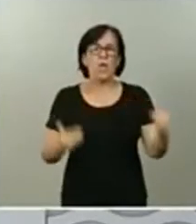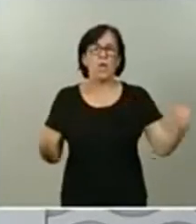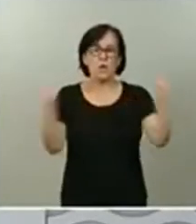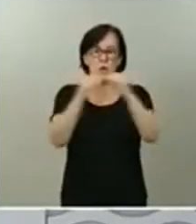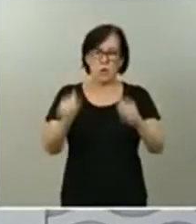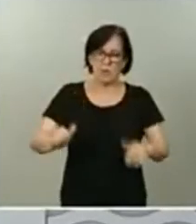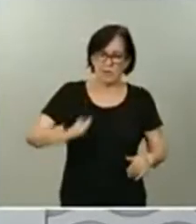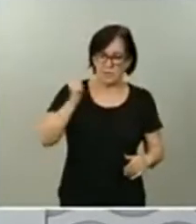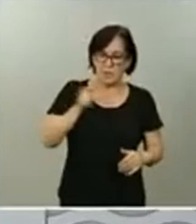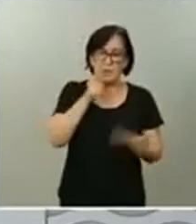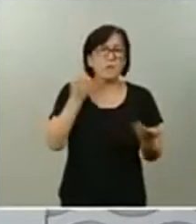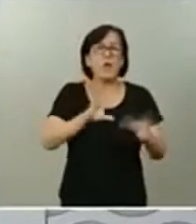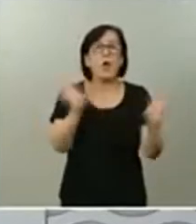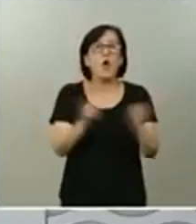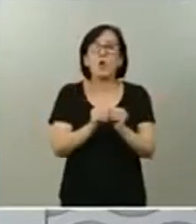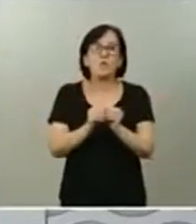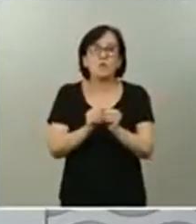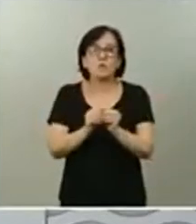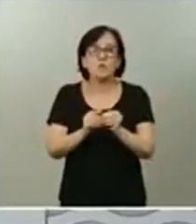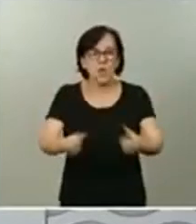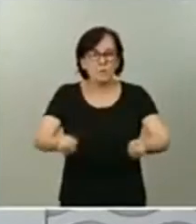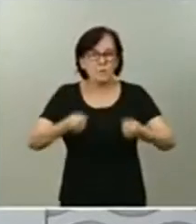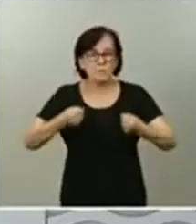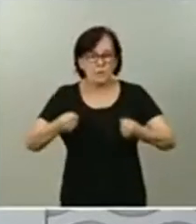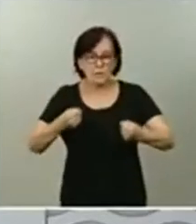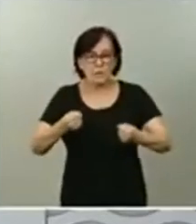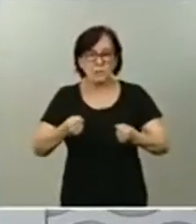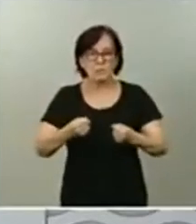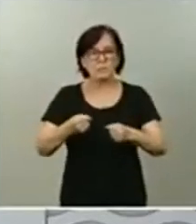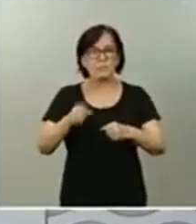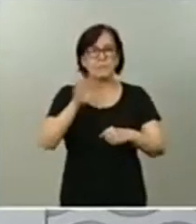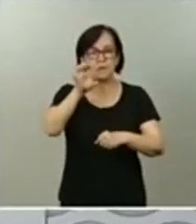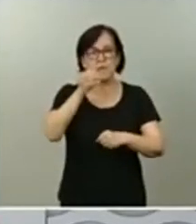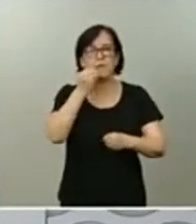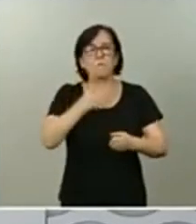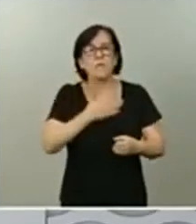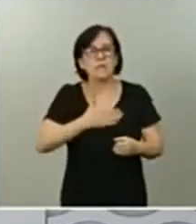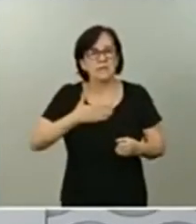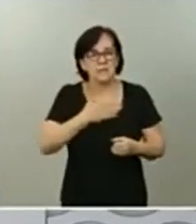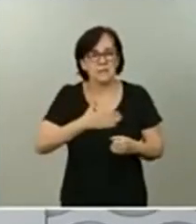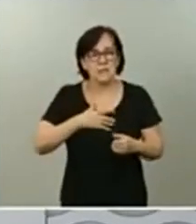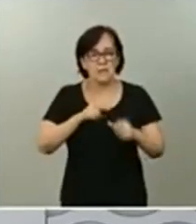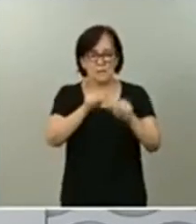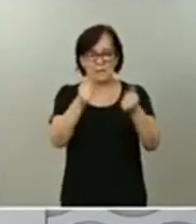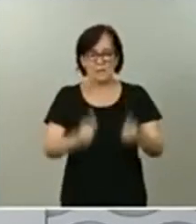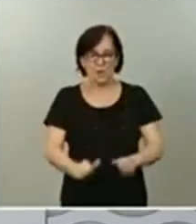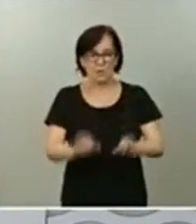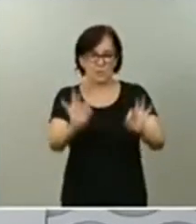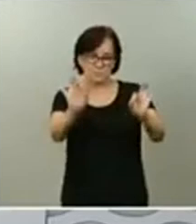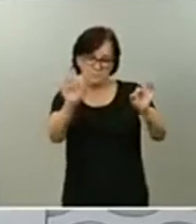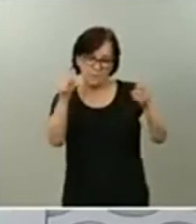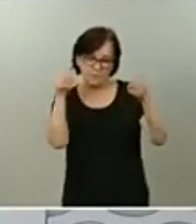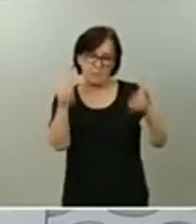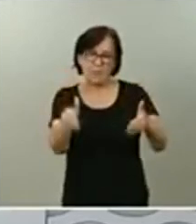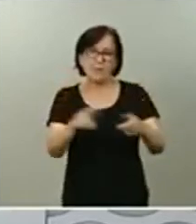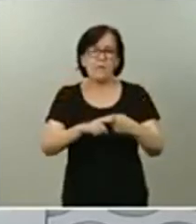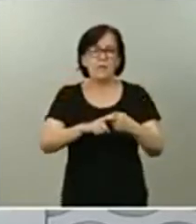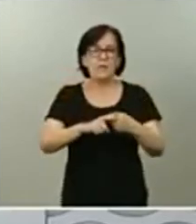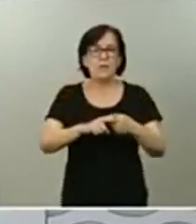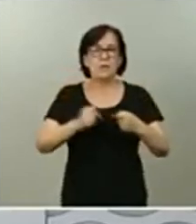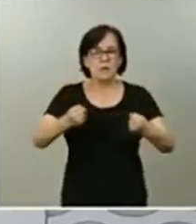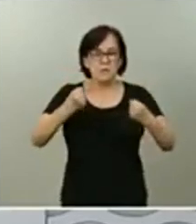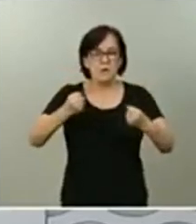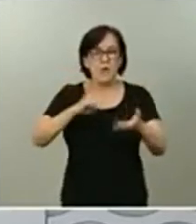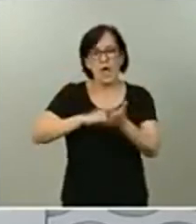definitiva, el fortalecimiento del estado del bienestar de forma singular, desde el refuerzo al sistema